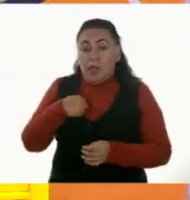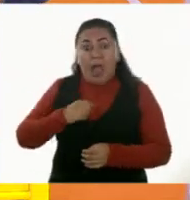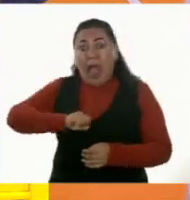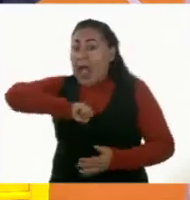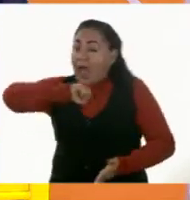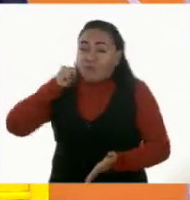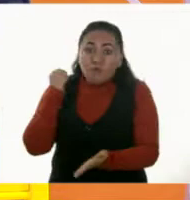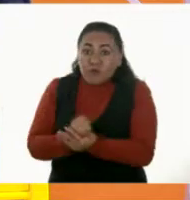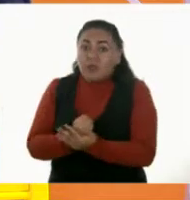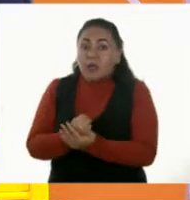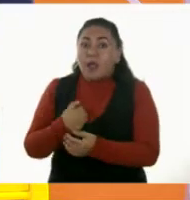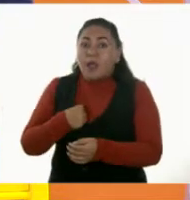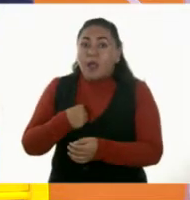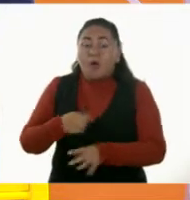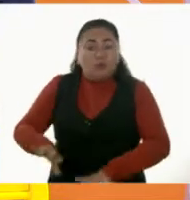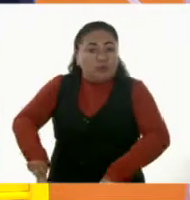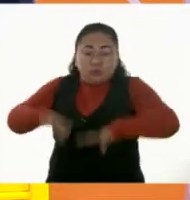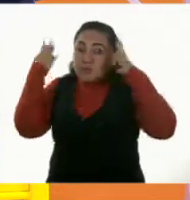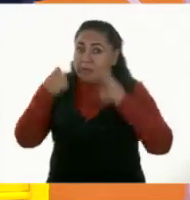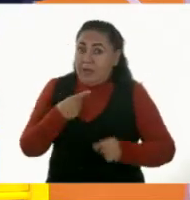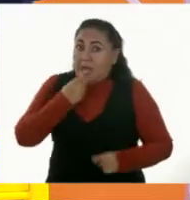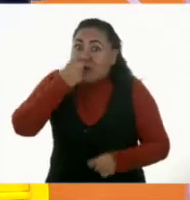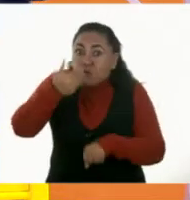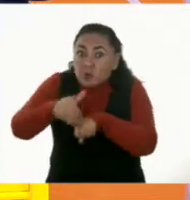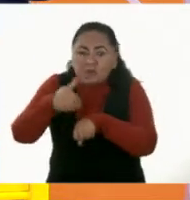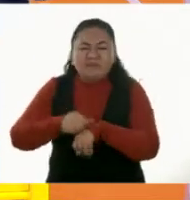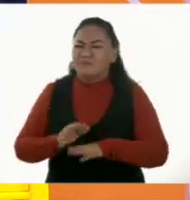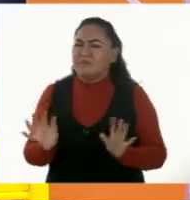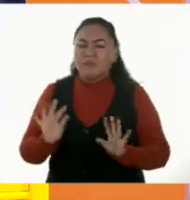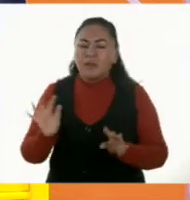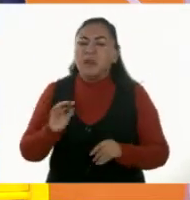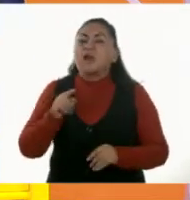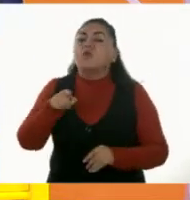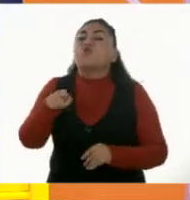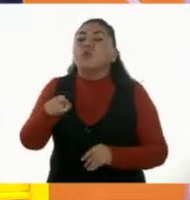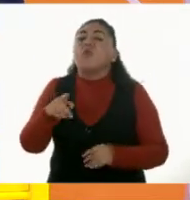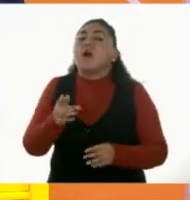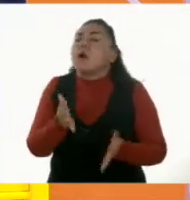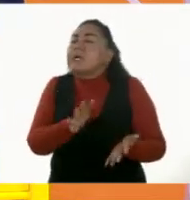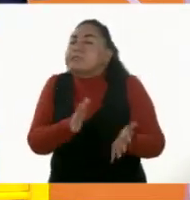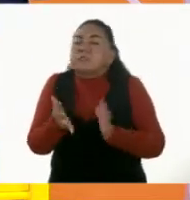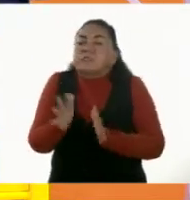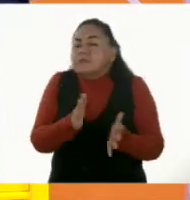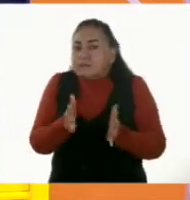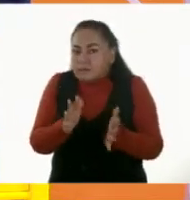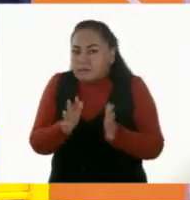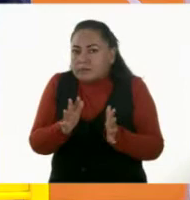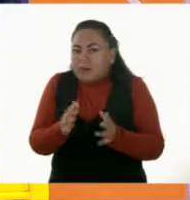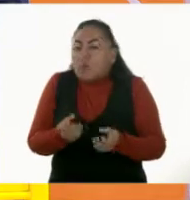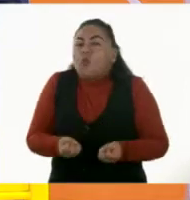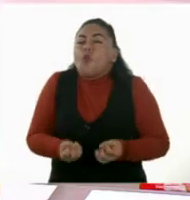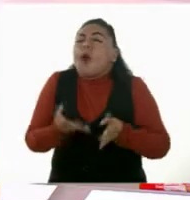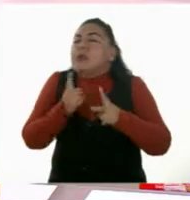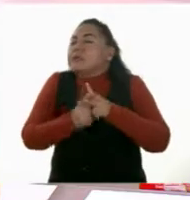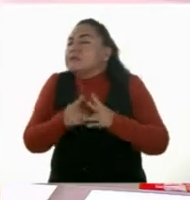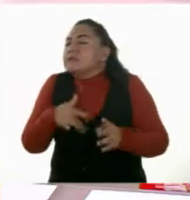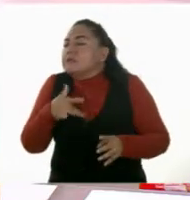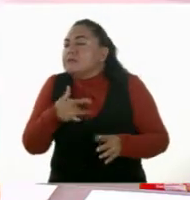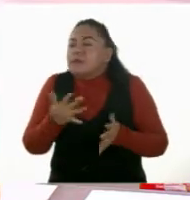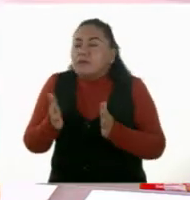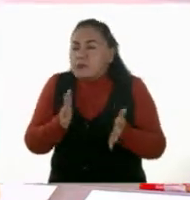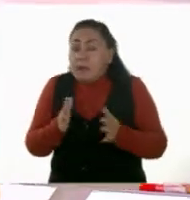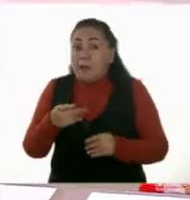obligados a dar el número exacto. Porque nos están pidiendo una aproximación. Es decir, que calculemos.